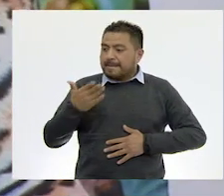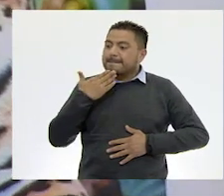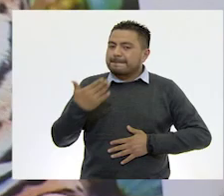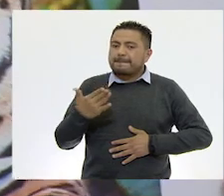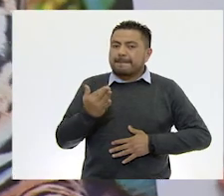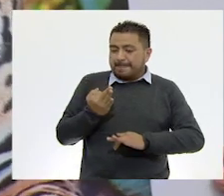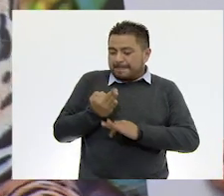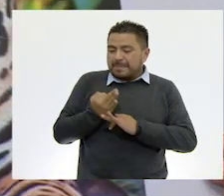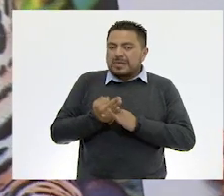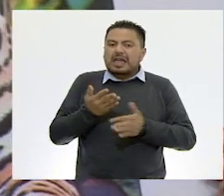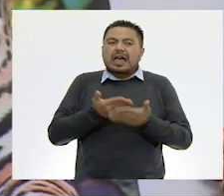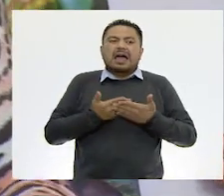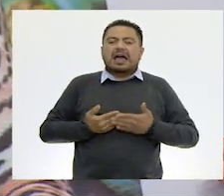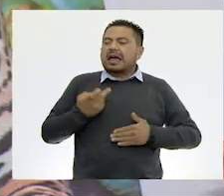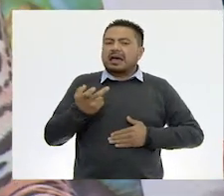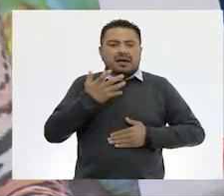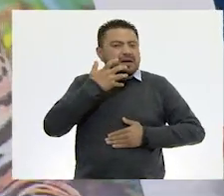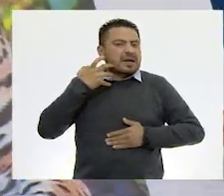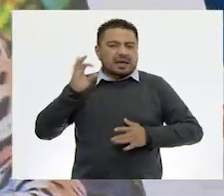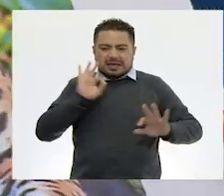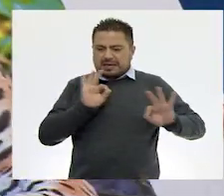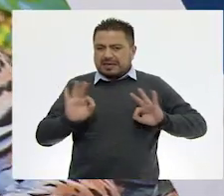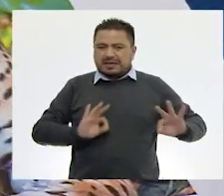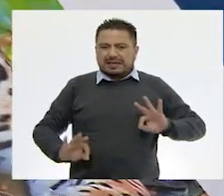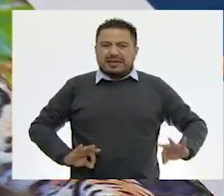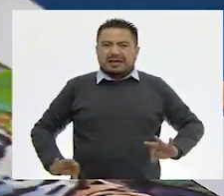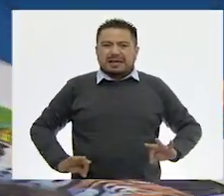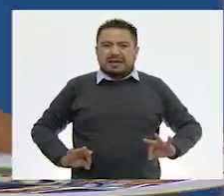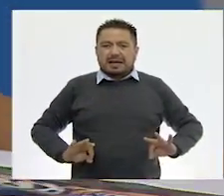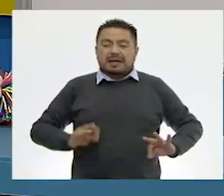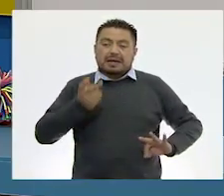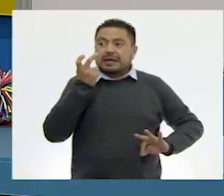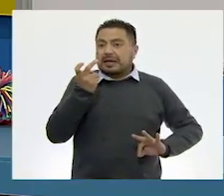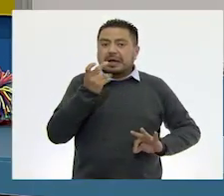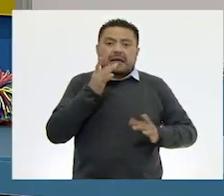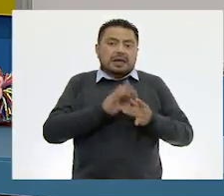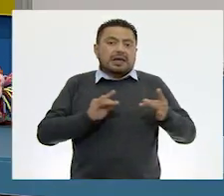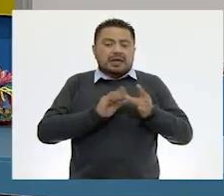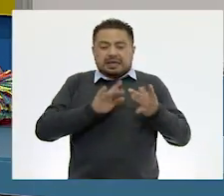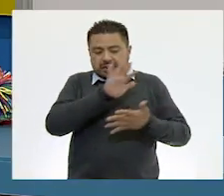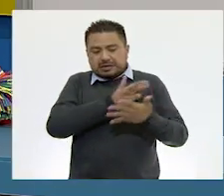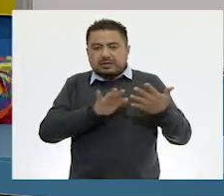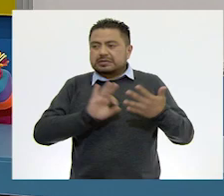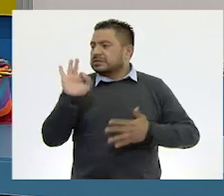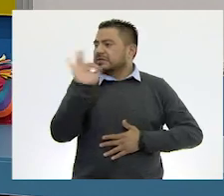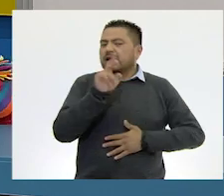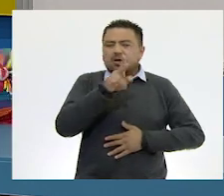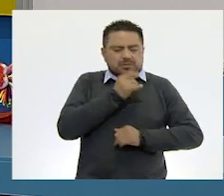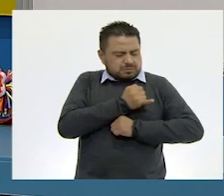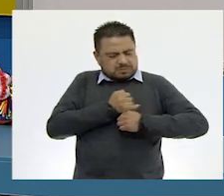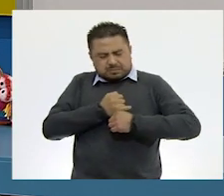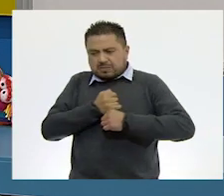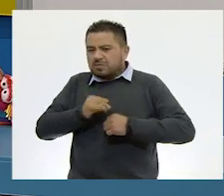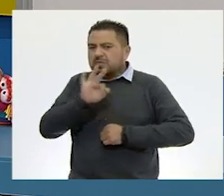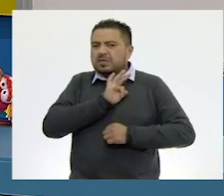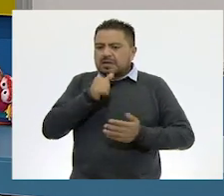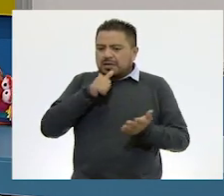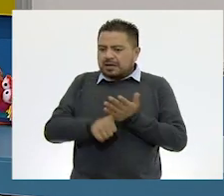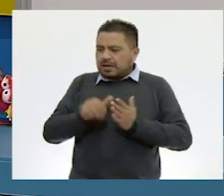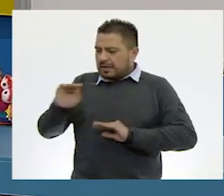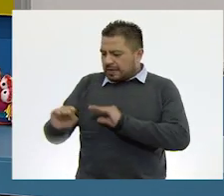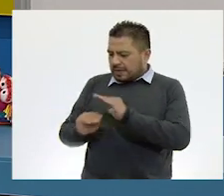se trata entonces de un jaguar. Pues ahora los invito a que demos lectura y observemos lo que nos envía